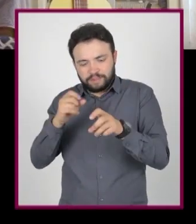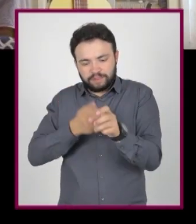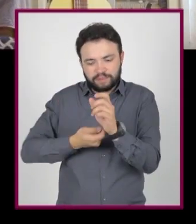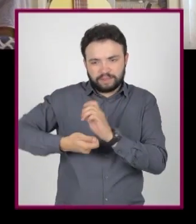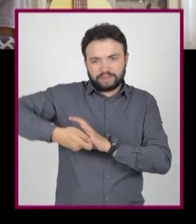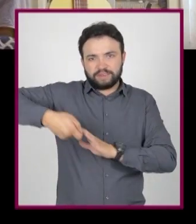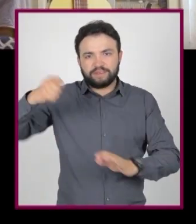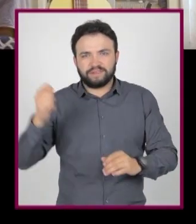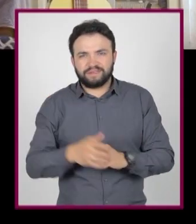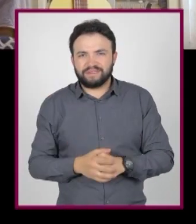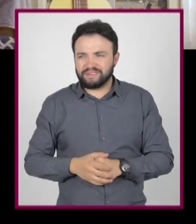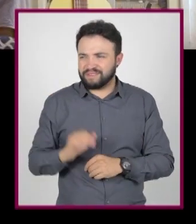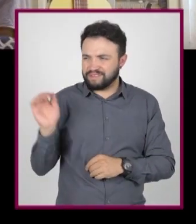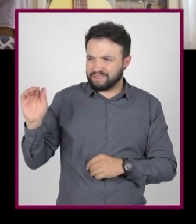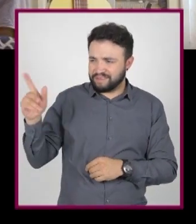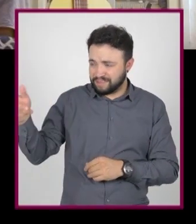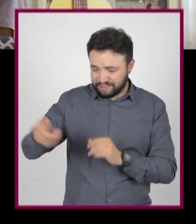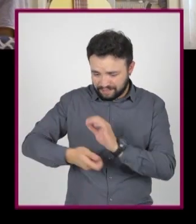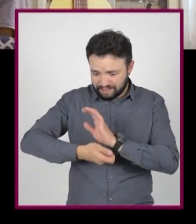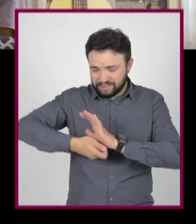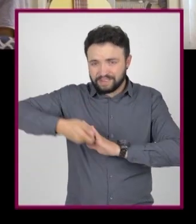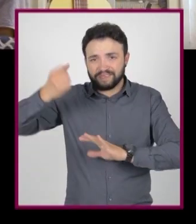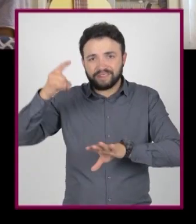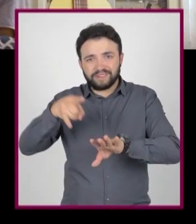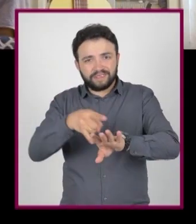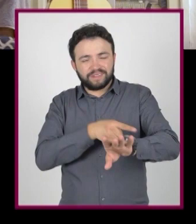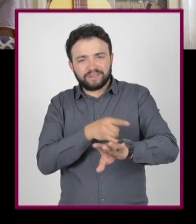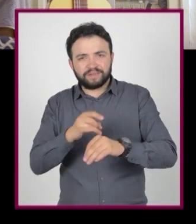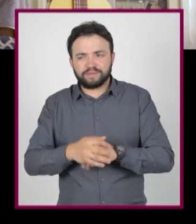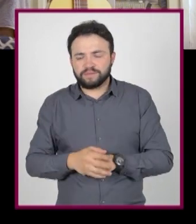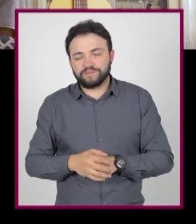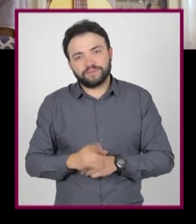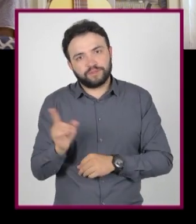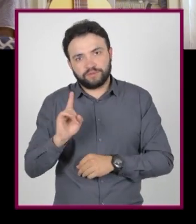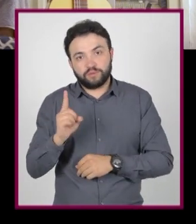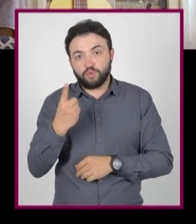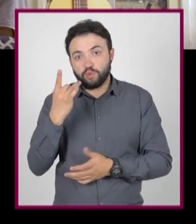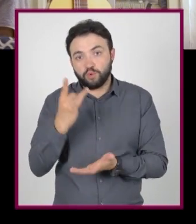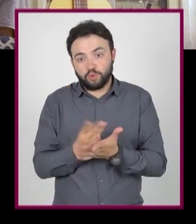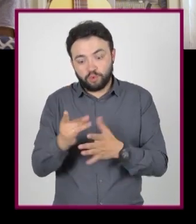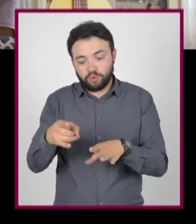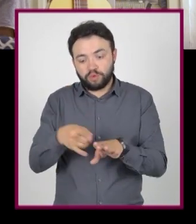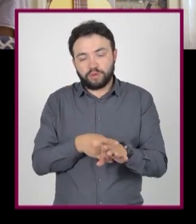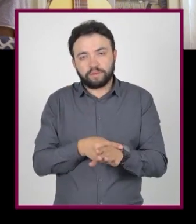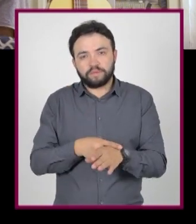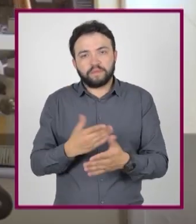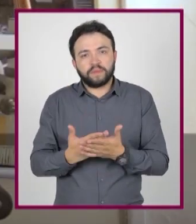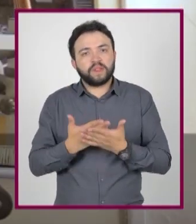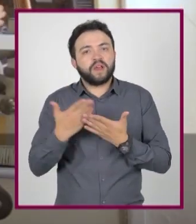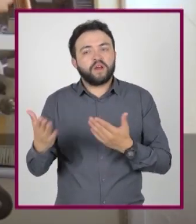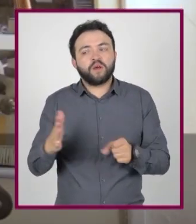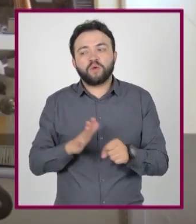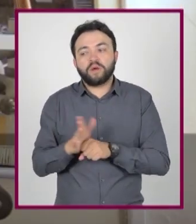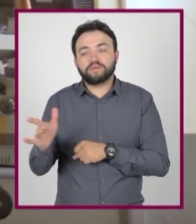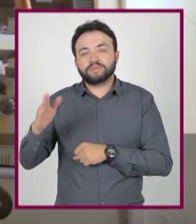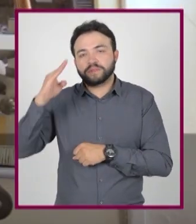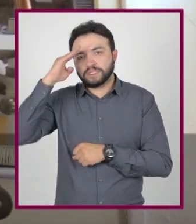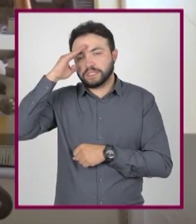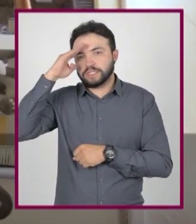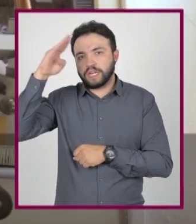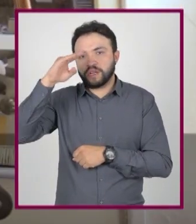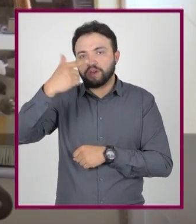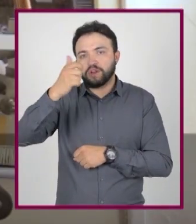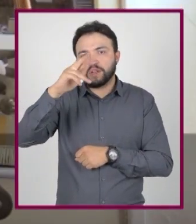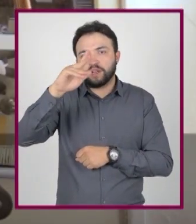Juanma, ¿te acabas de quitar ese calcetín? Sí, pero ya no es solo un calcetín. Ahora es el